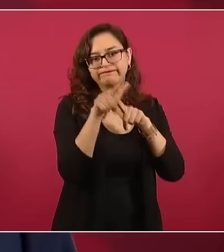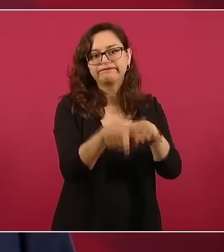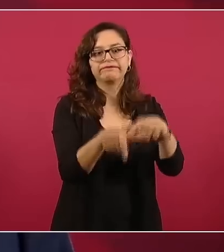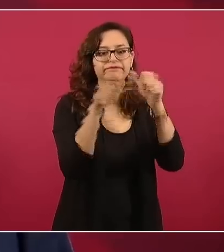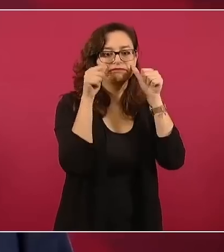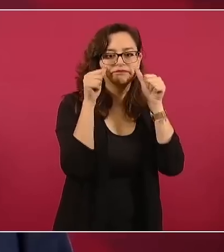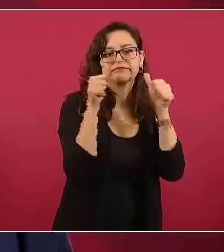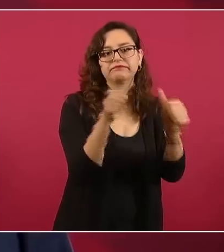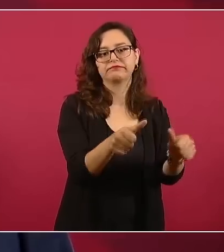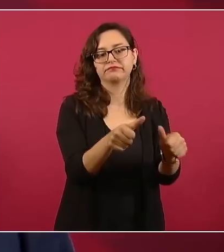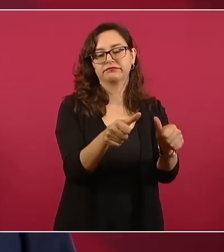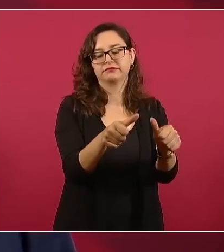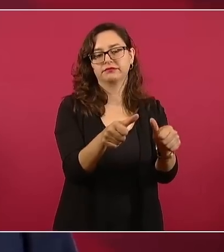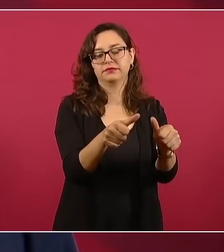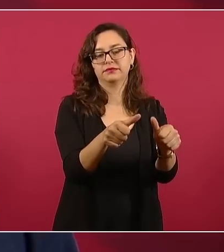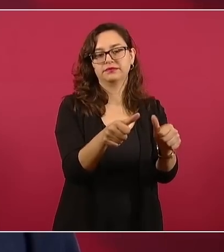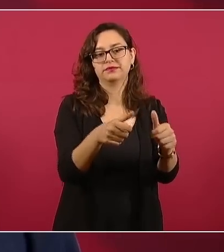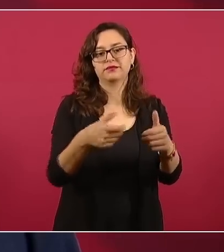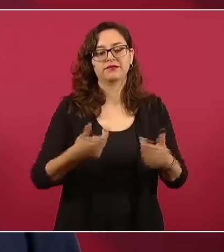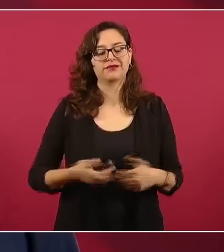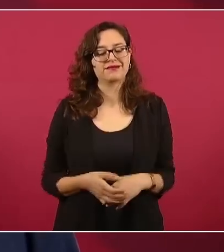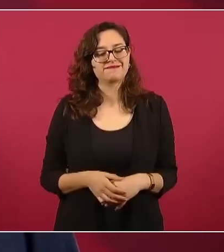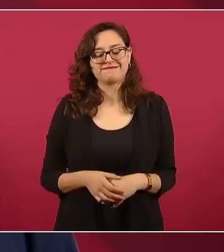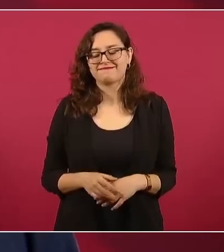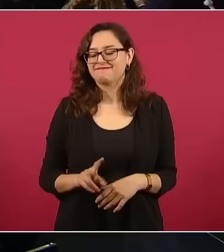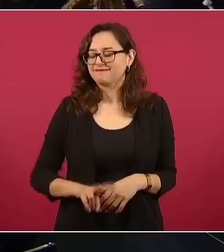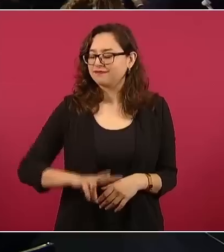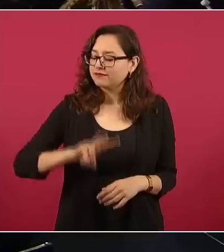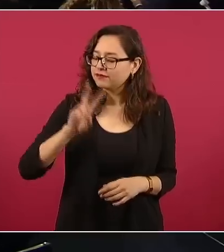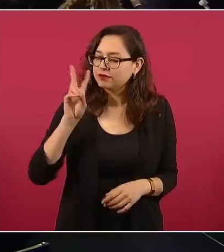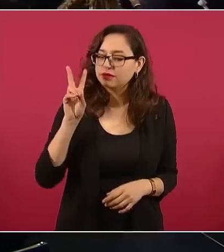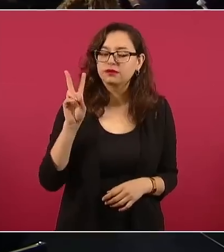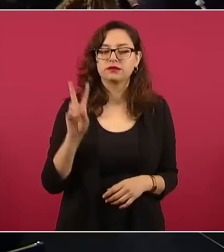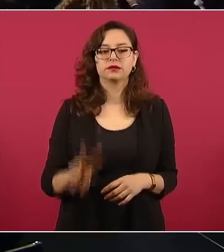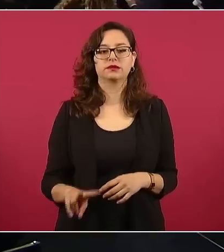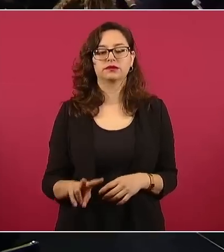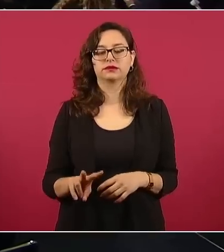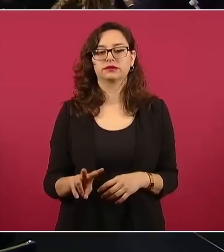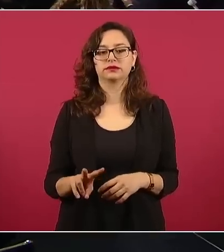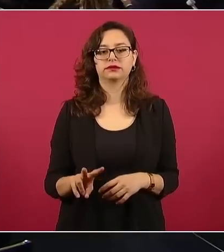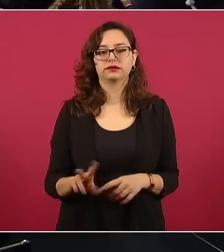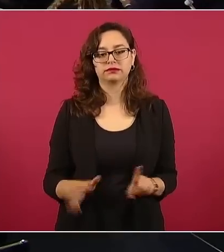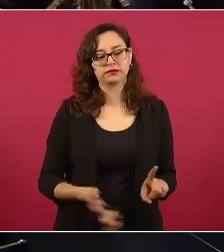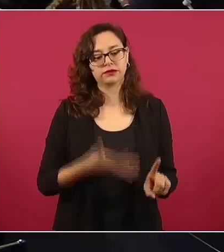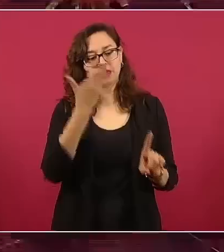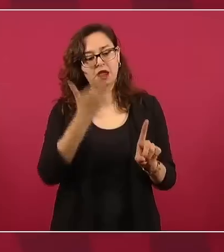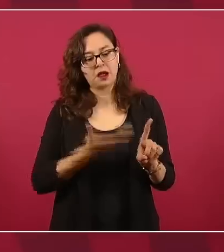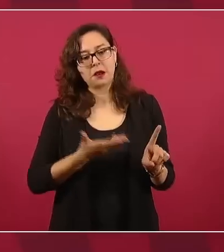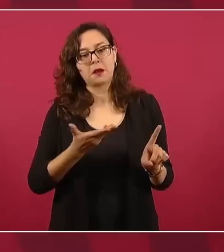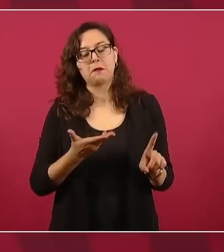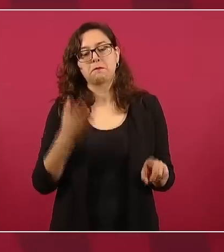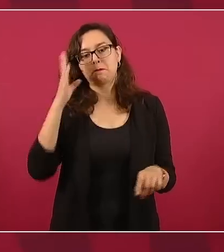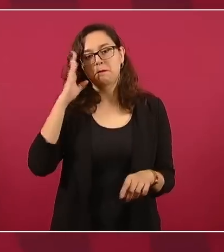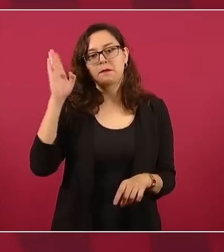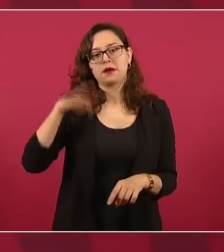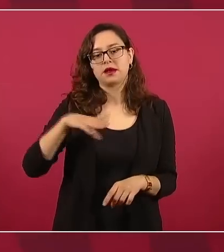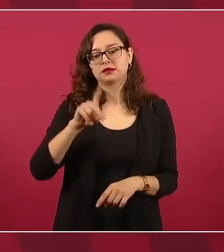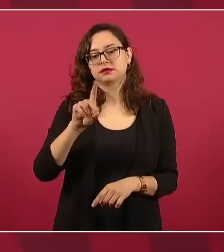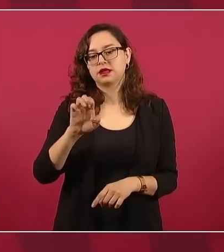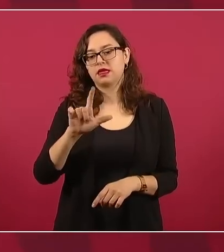le agradecemos mucho, mucho a la maestra Delfina